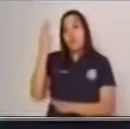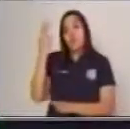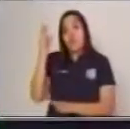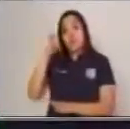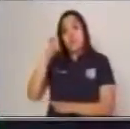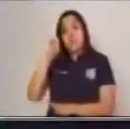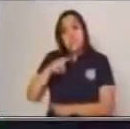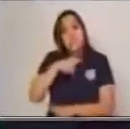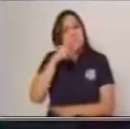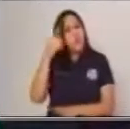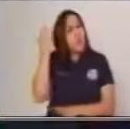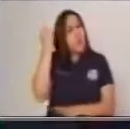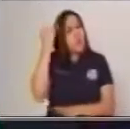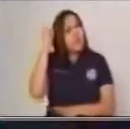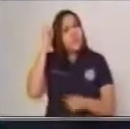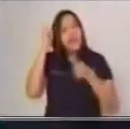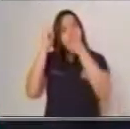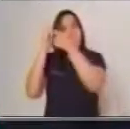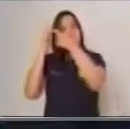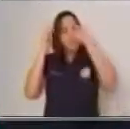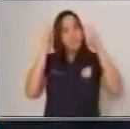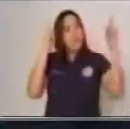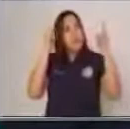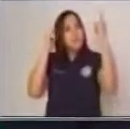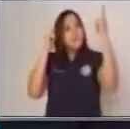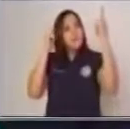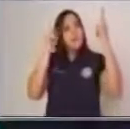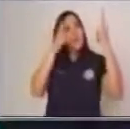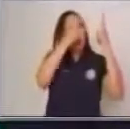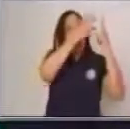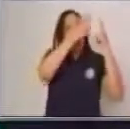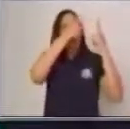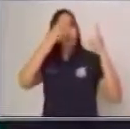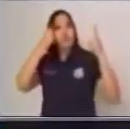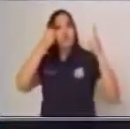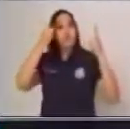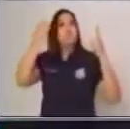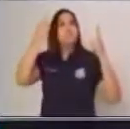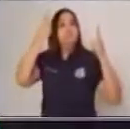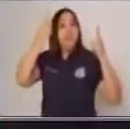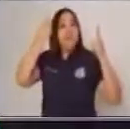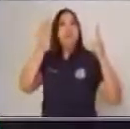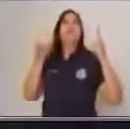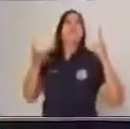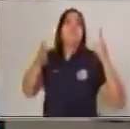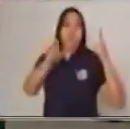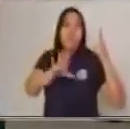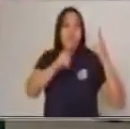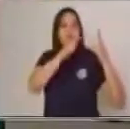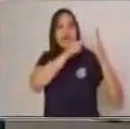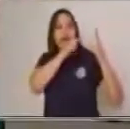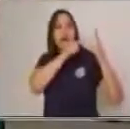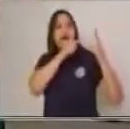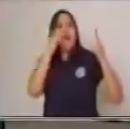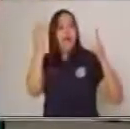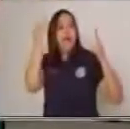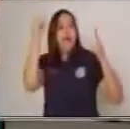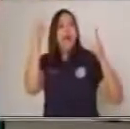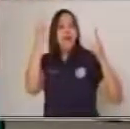una idea principal para el desarrollo del mismo y para el entendimiento general de este